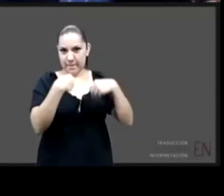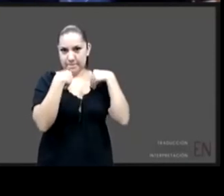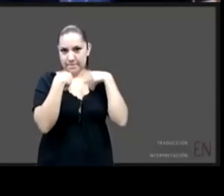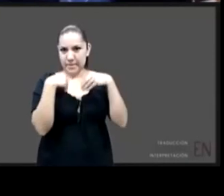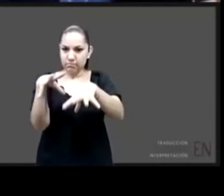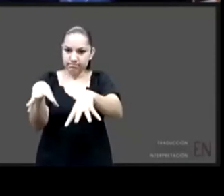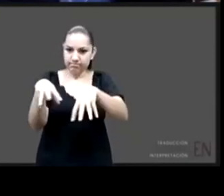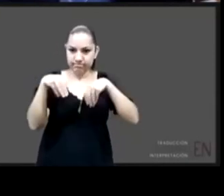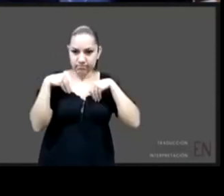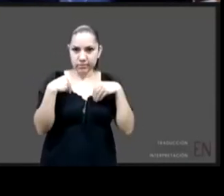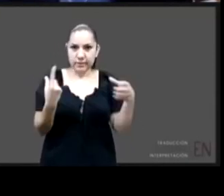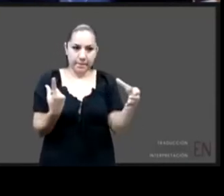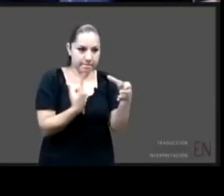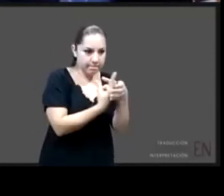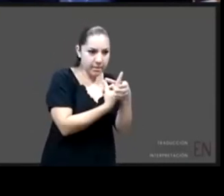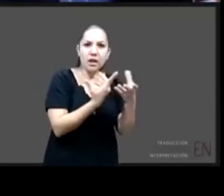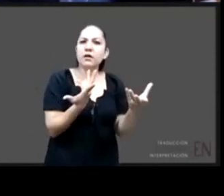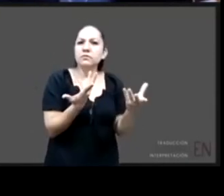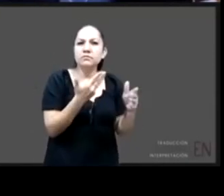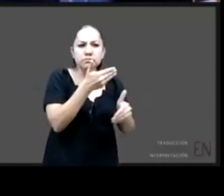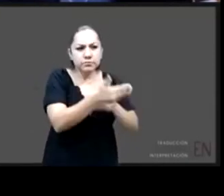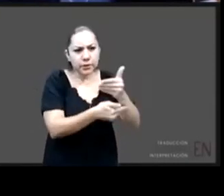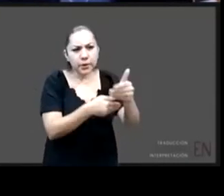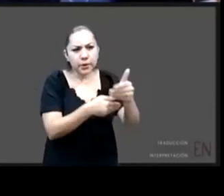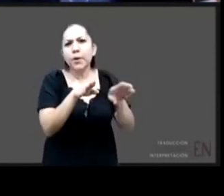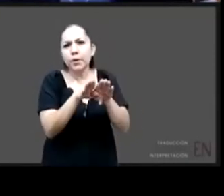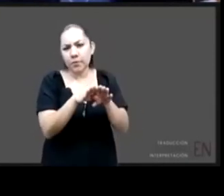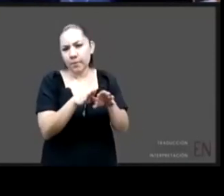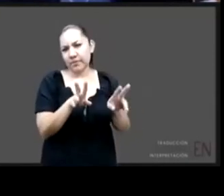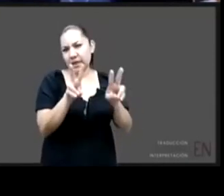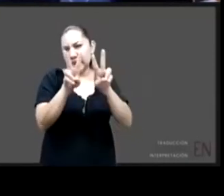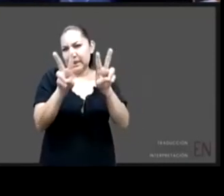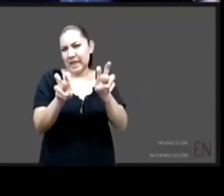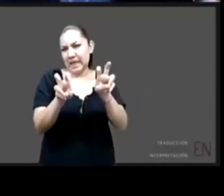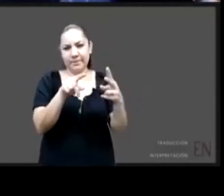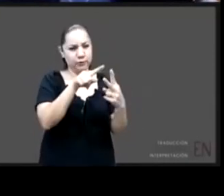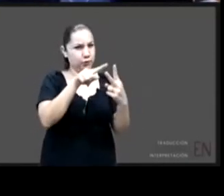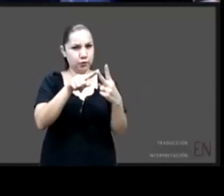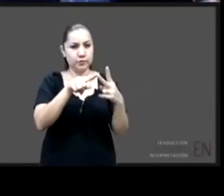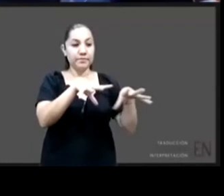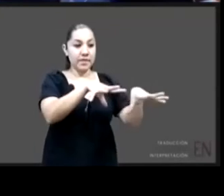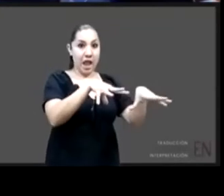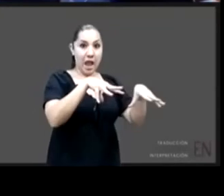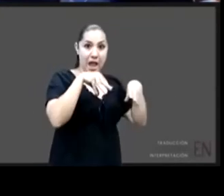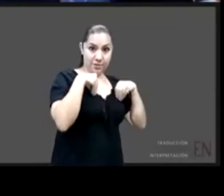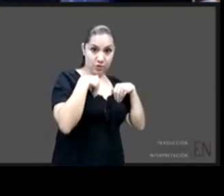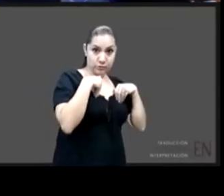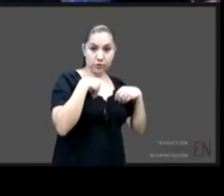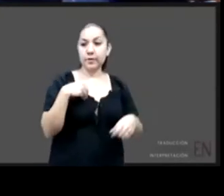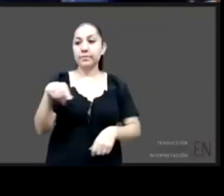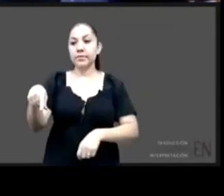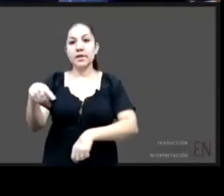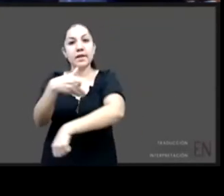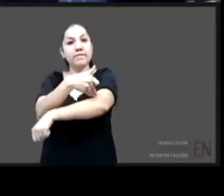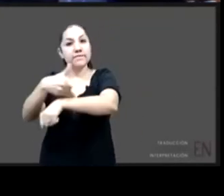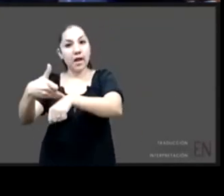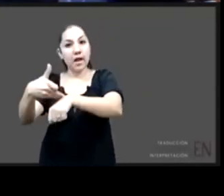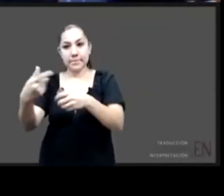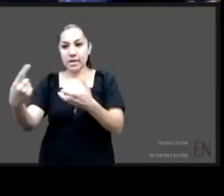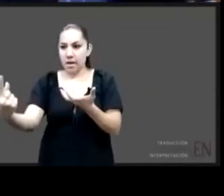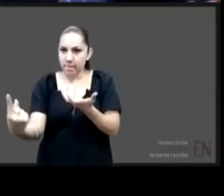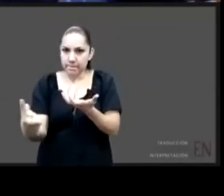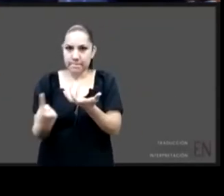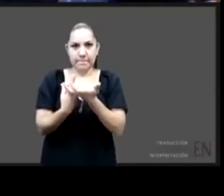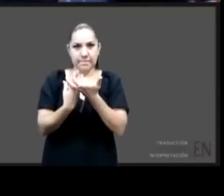entrelazan, adopción y acogimiento familiar que no son lo mismo, veremos un poco de